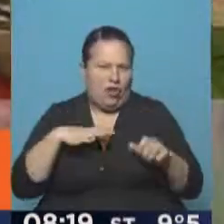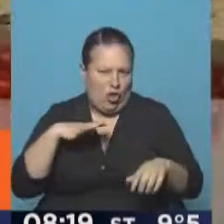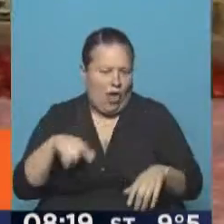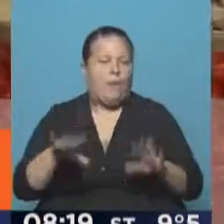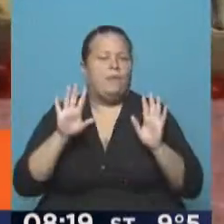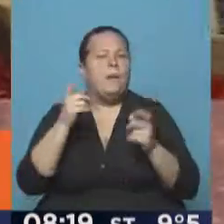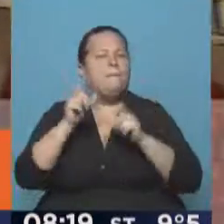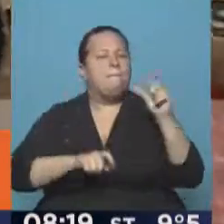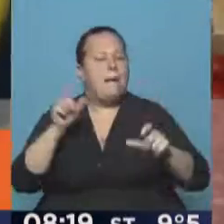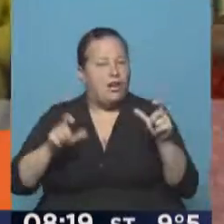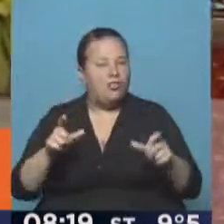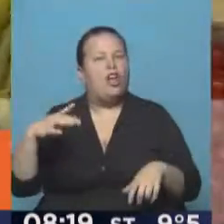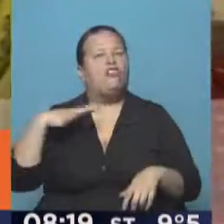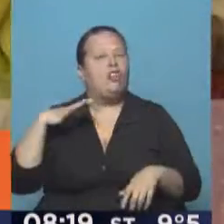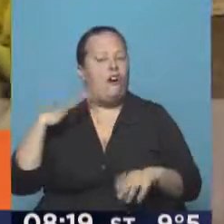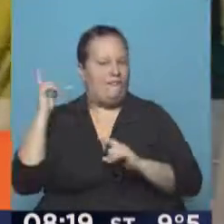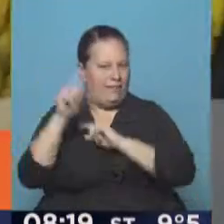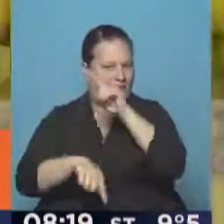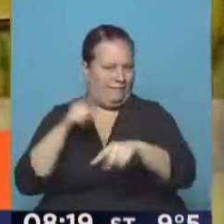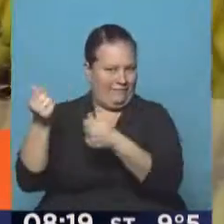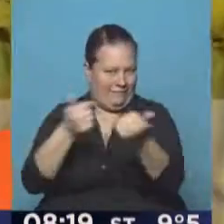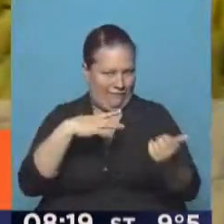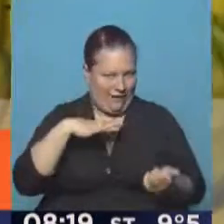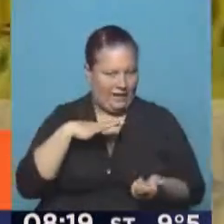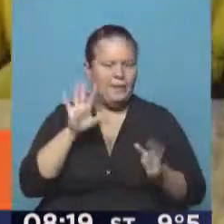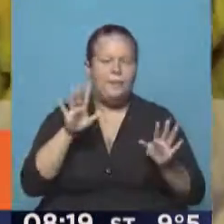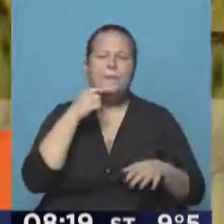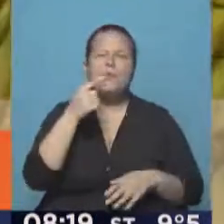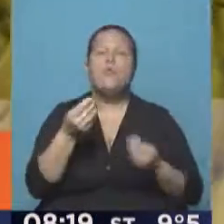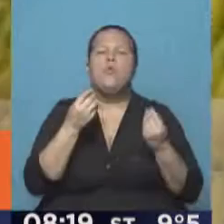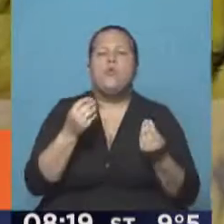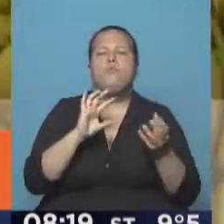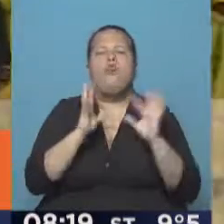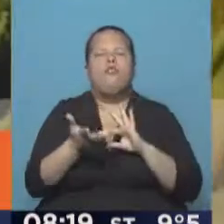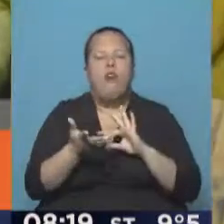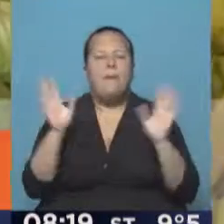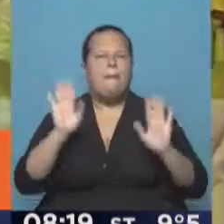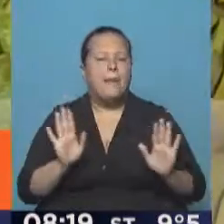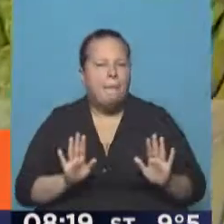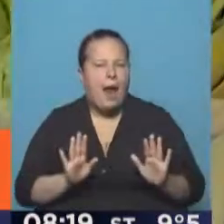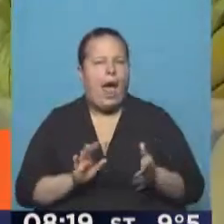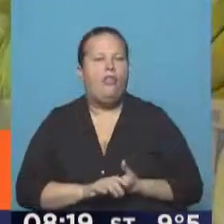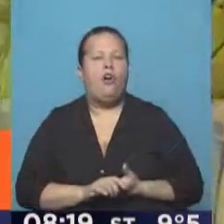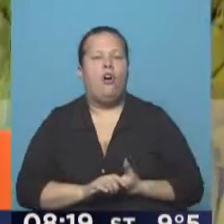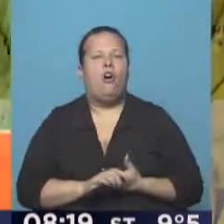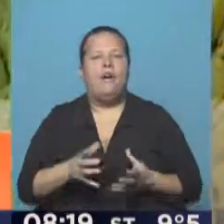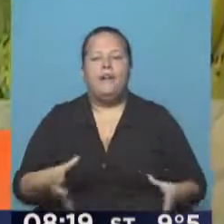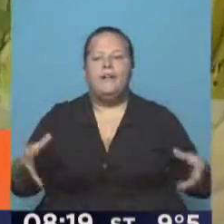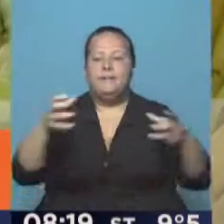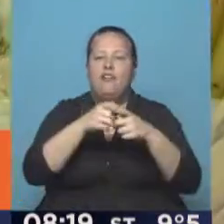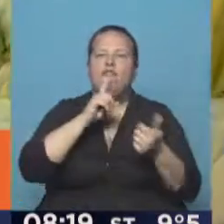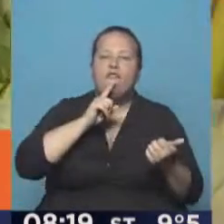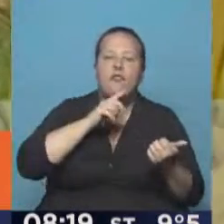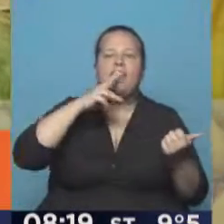así que mucha gente todavía no ha llegado a este lugar. A ver, Santiago, ¿cómo podemos armar una canasta de